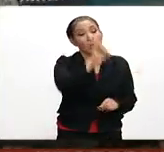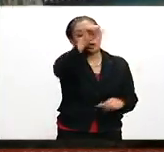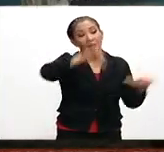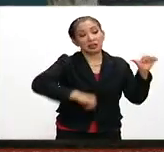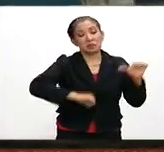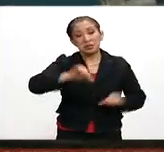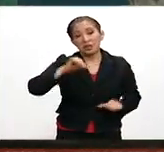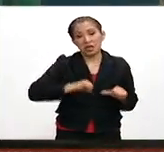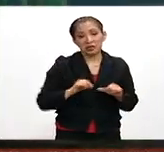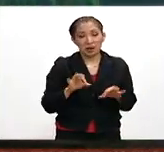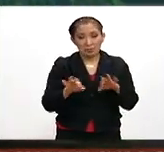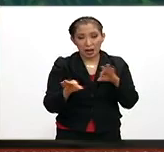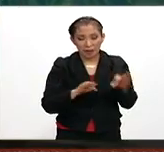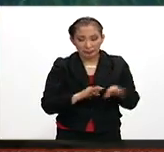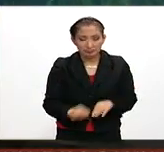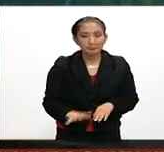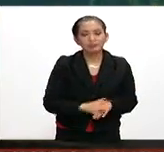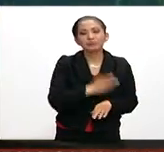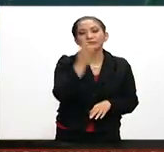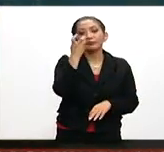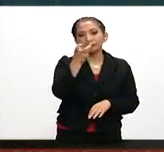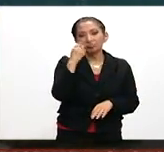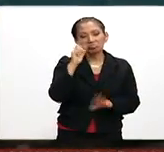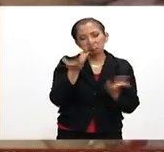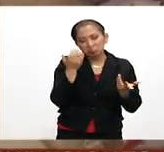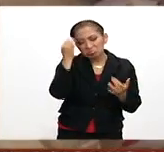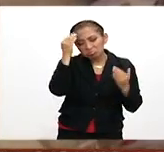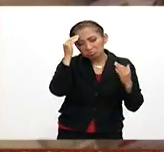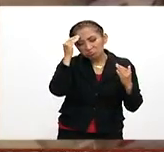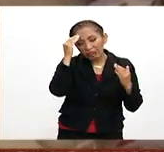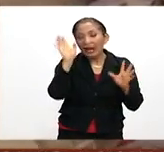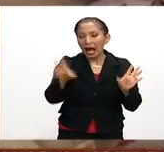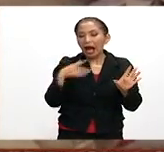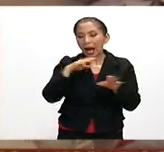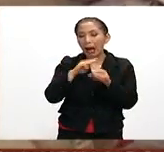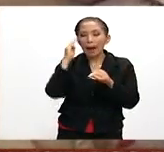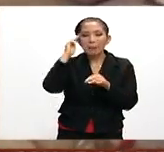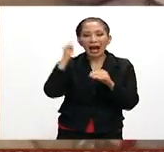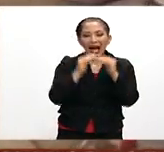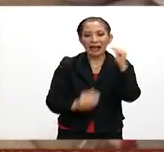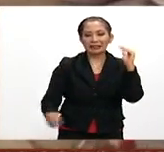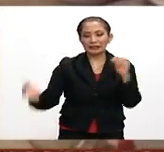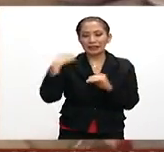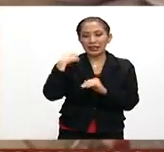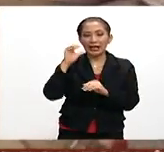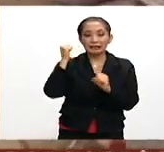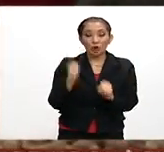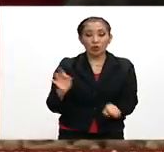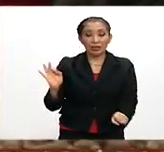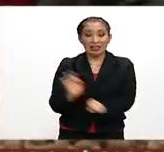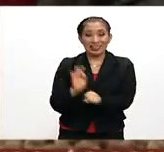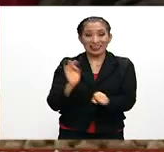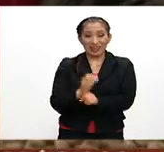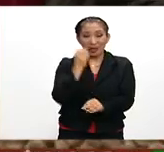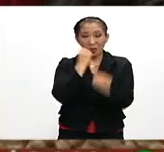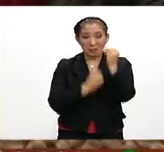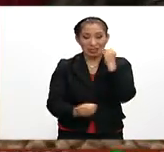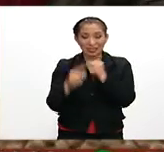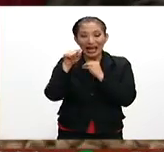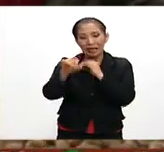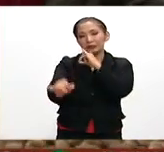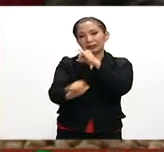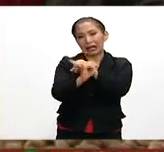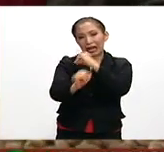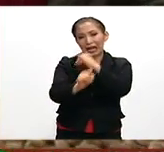que realizar. Por eso, la opción de tener la maestría en seguridad alimentaria en la UNAD, pues es en